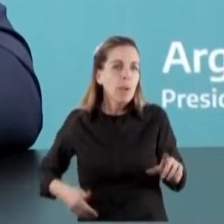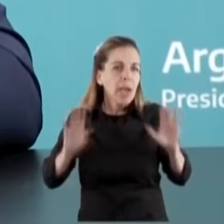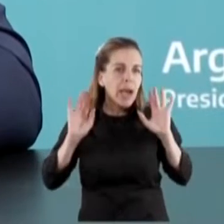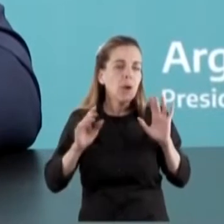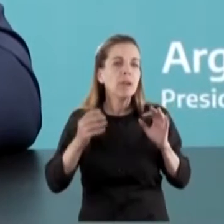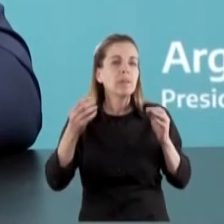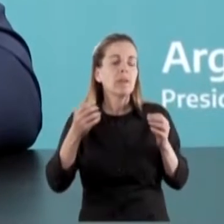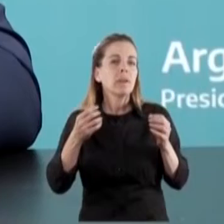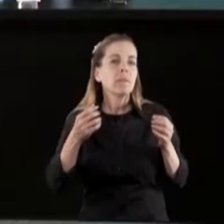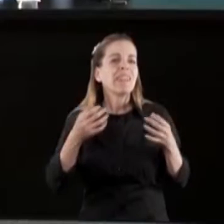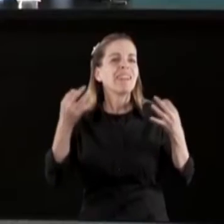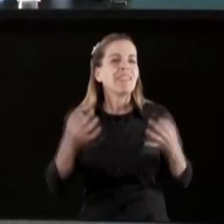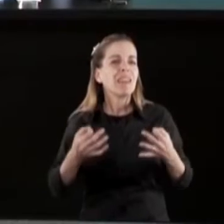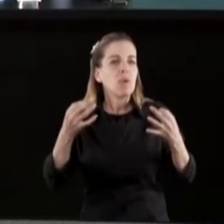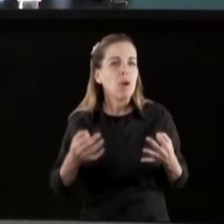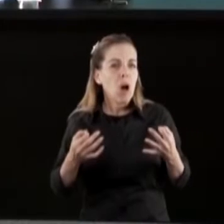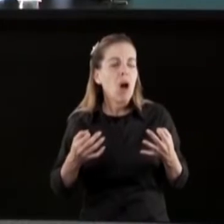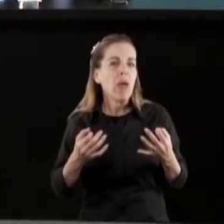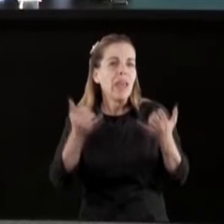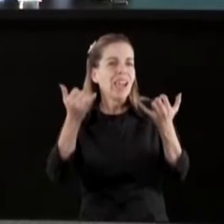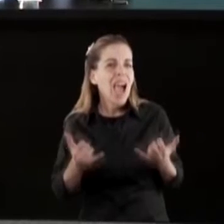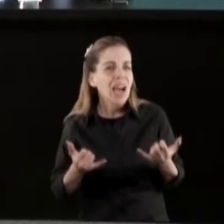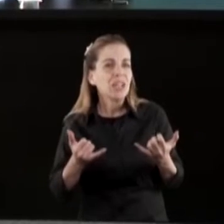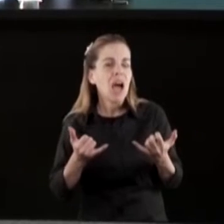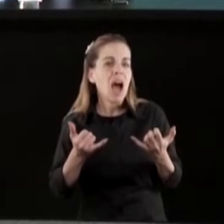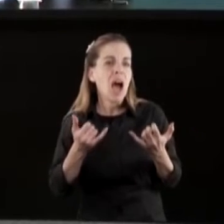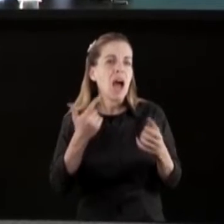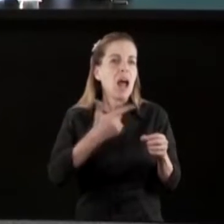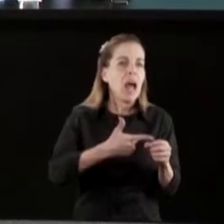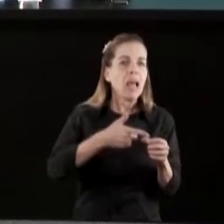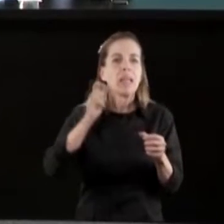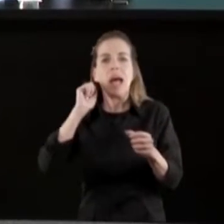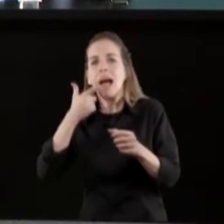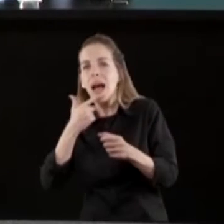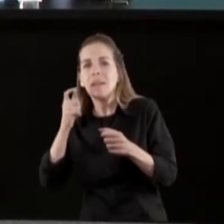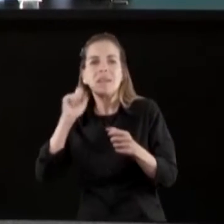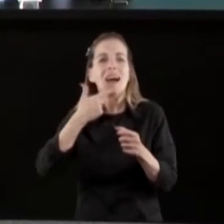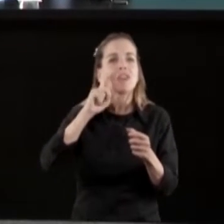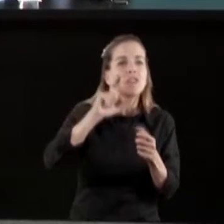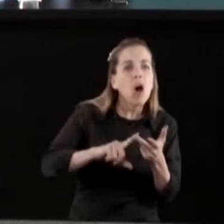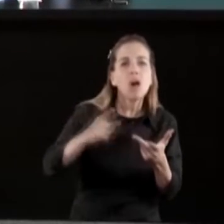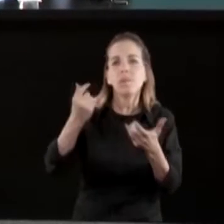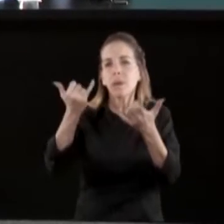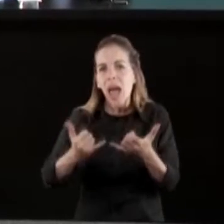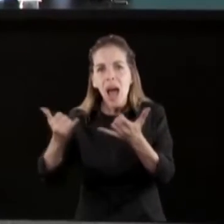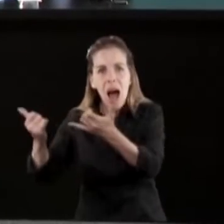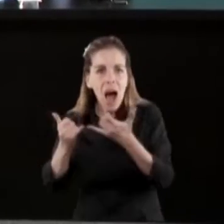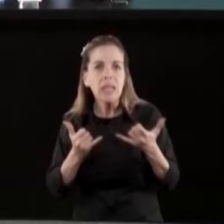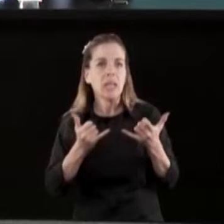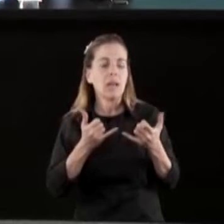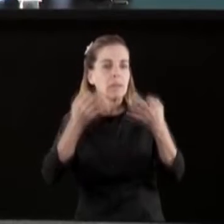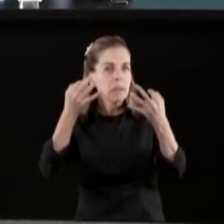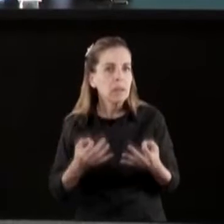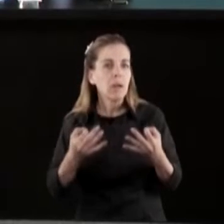garantizar la provisión para seguir en este sendero